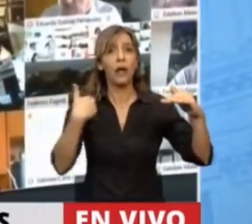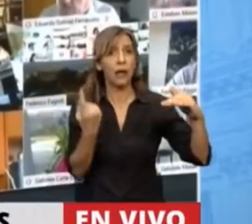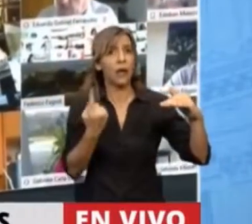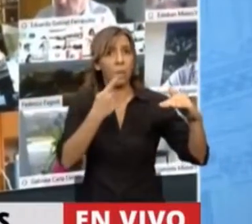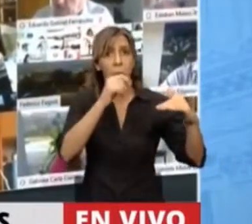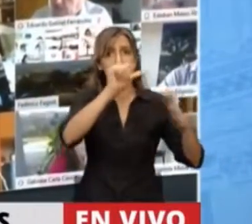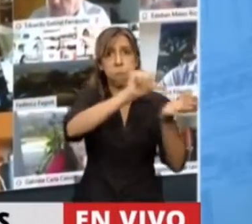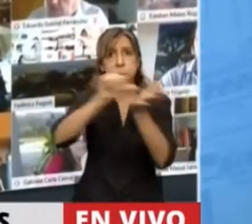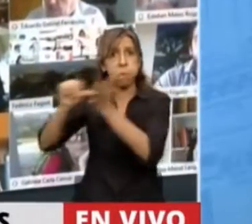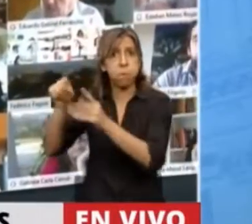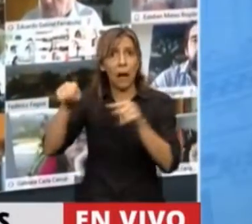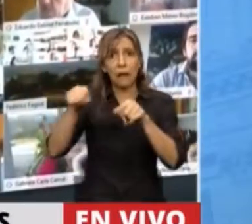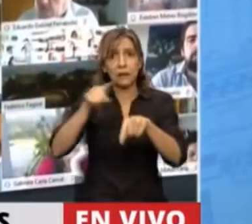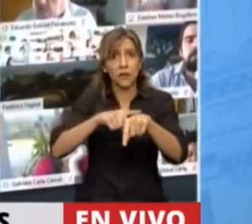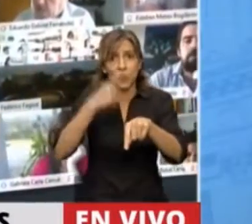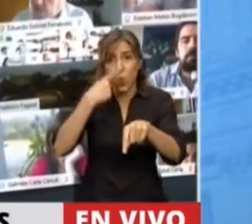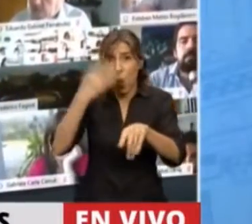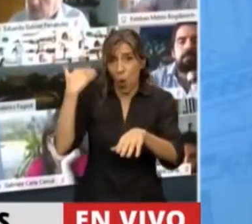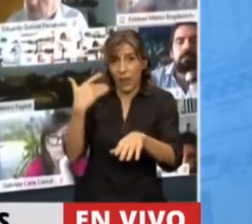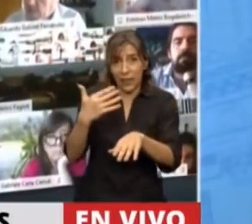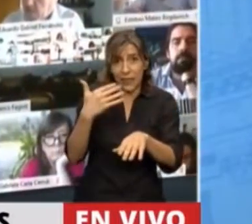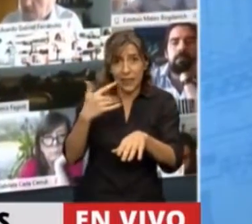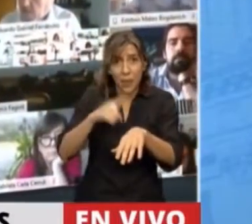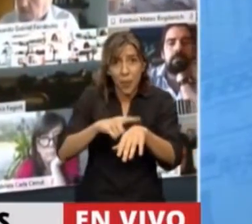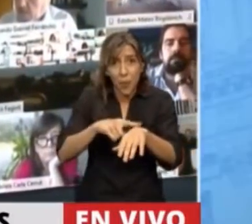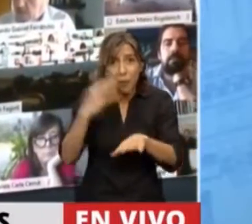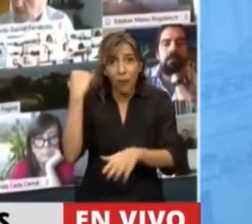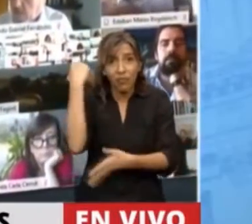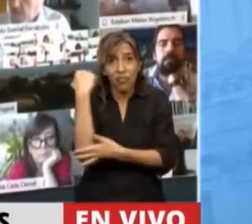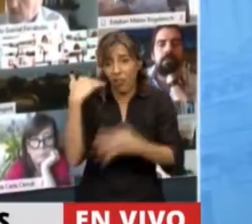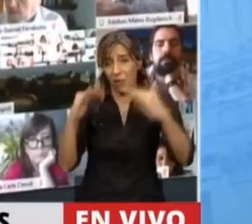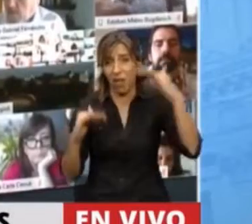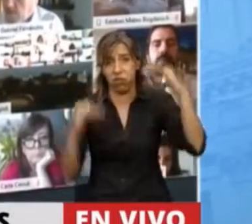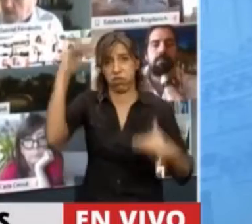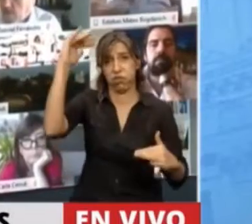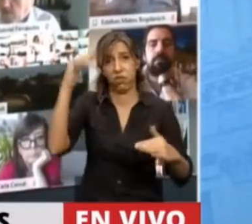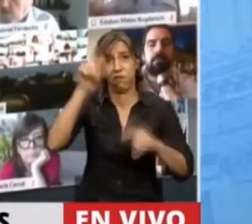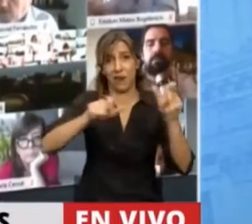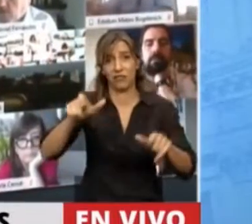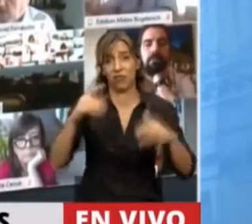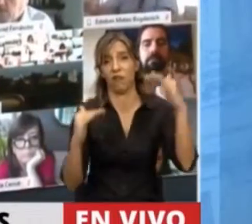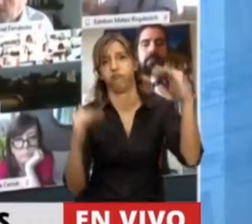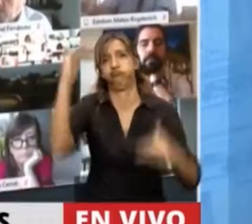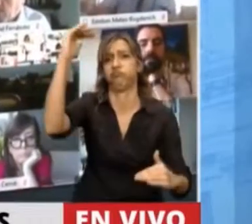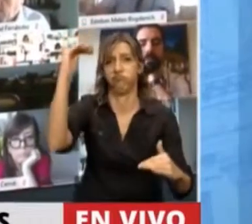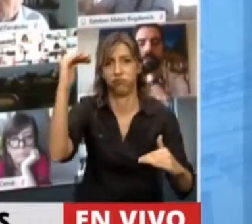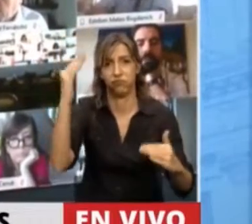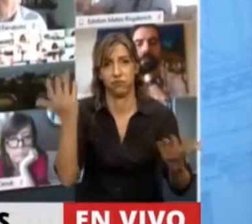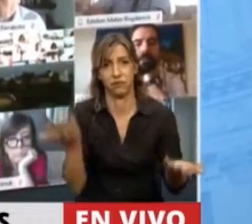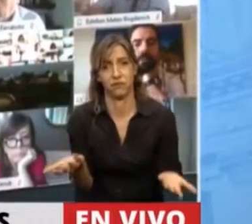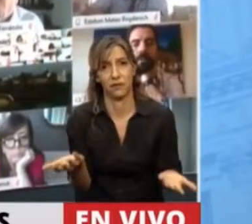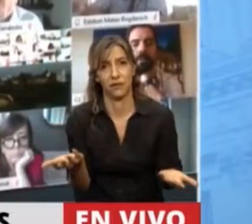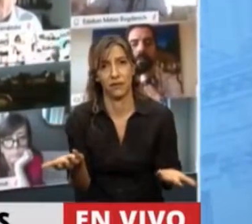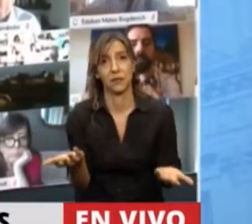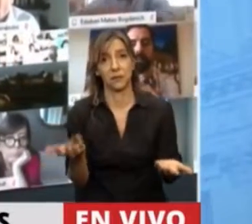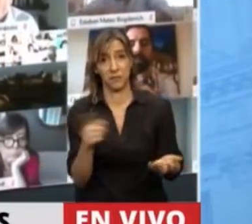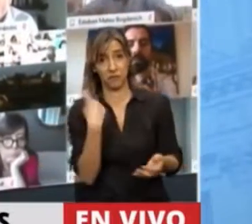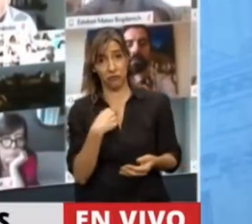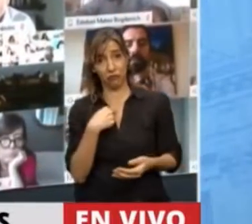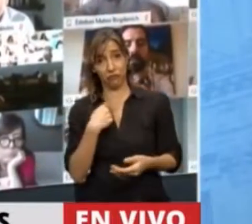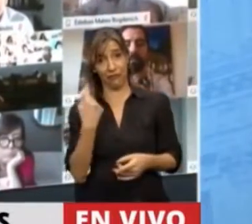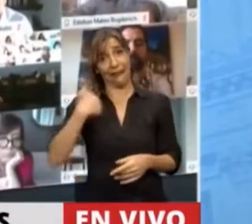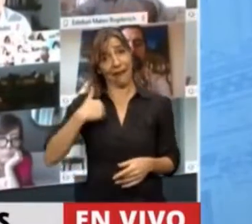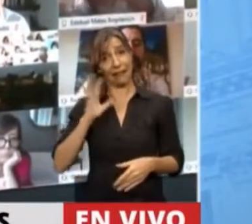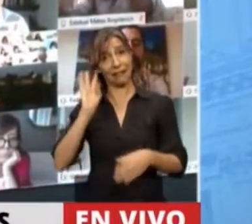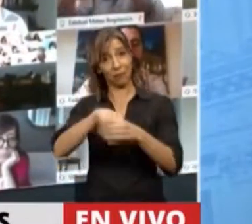la desigualdad en los meses de la pandemia. También este